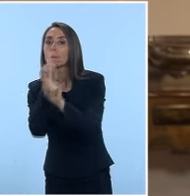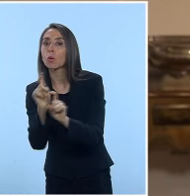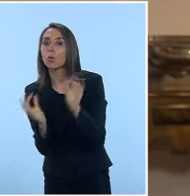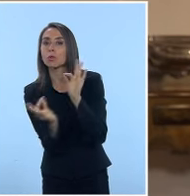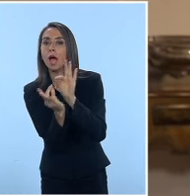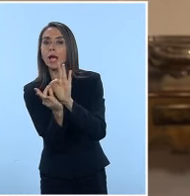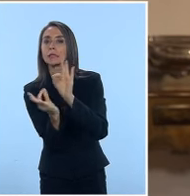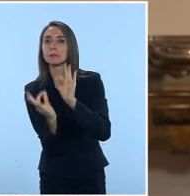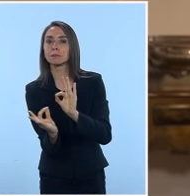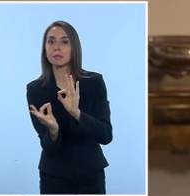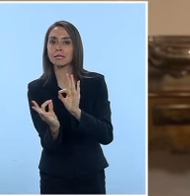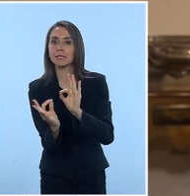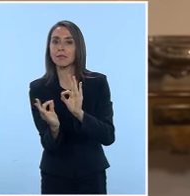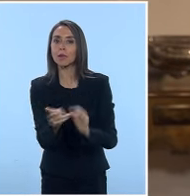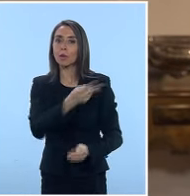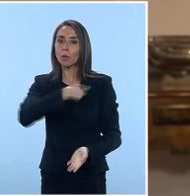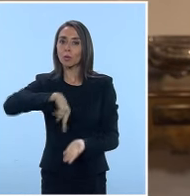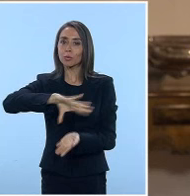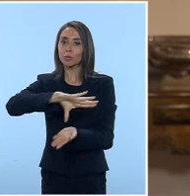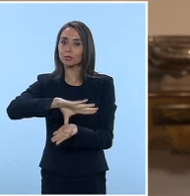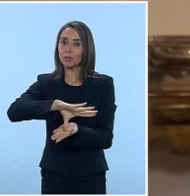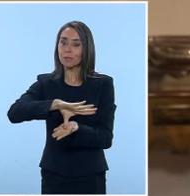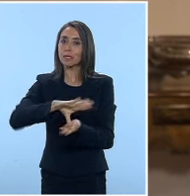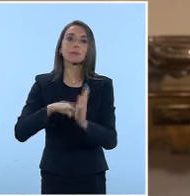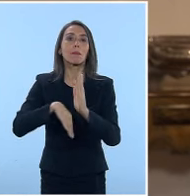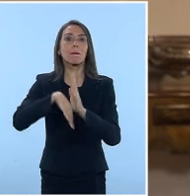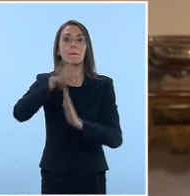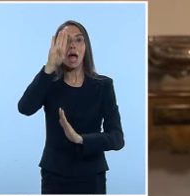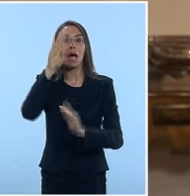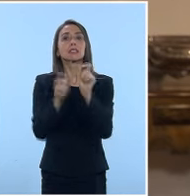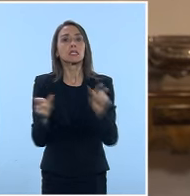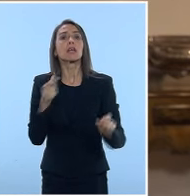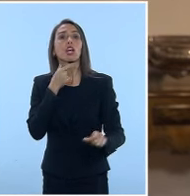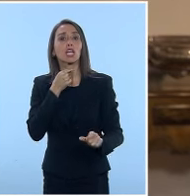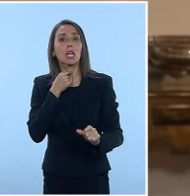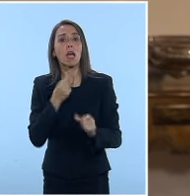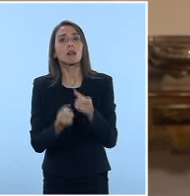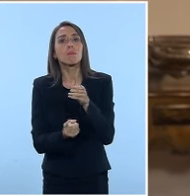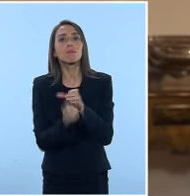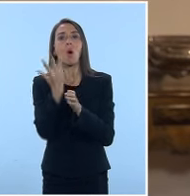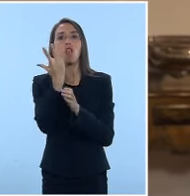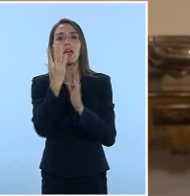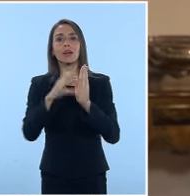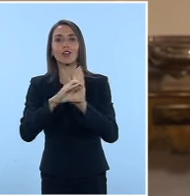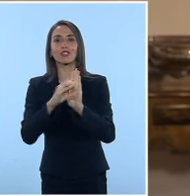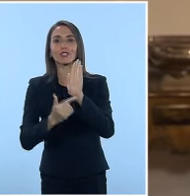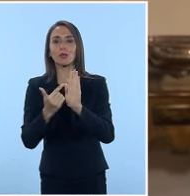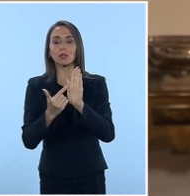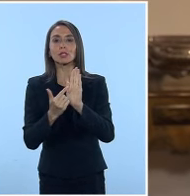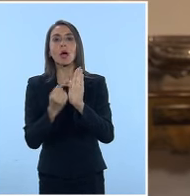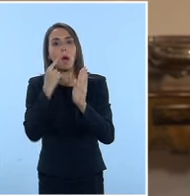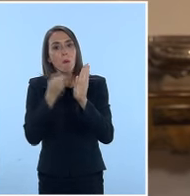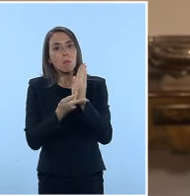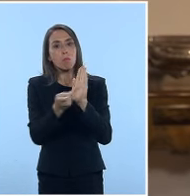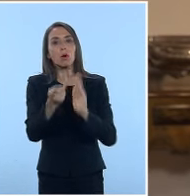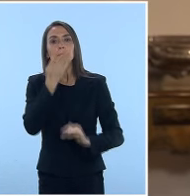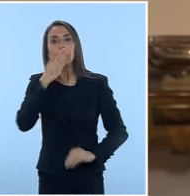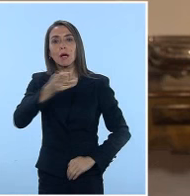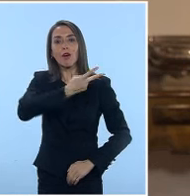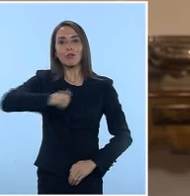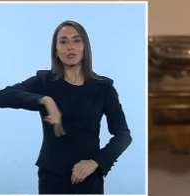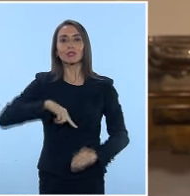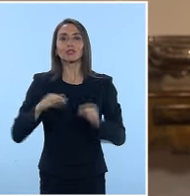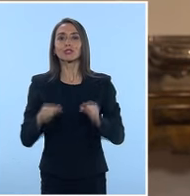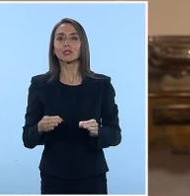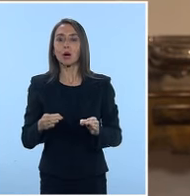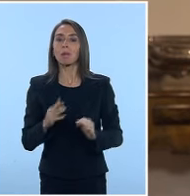específica. En nuestro país, la inmensa mayoría quiere una Constitución moderna, que refleje mejor lo que somos y que